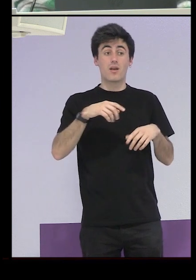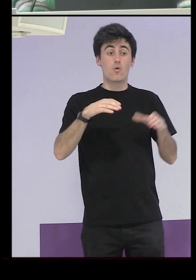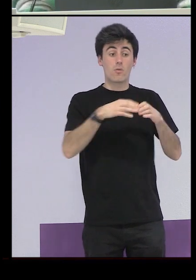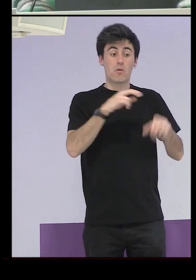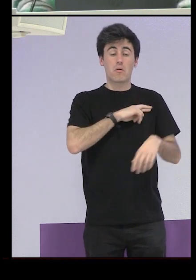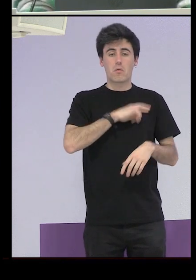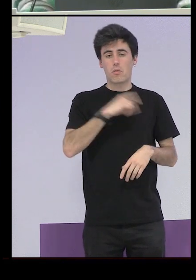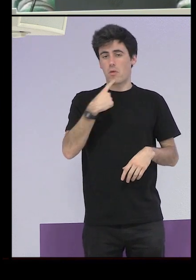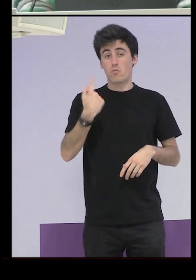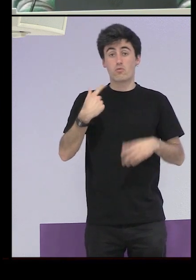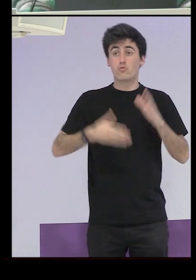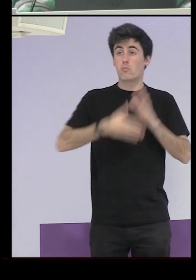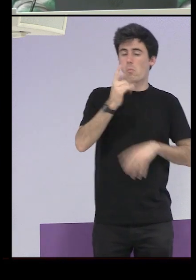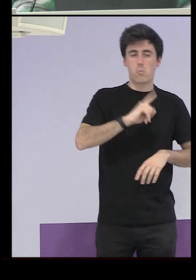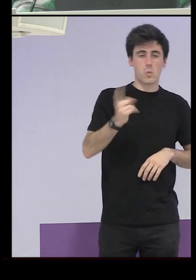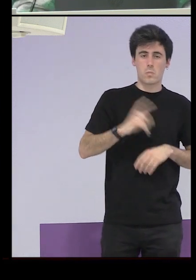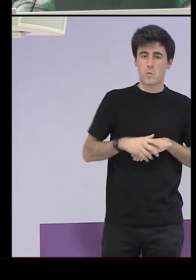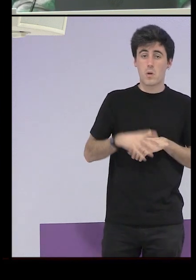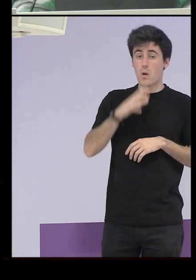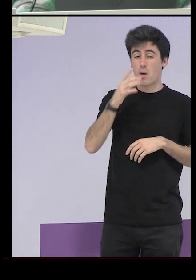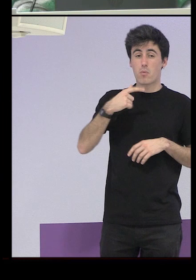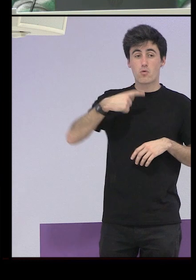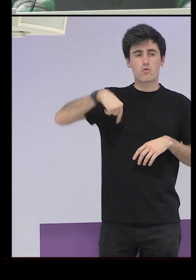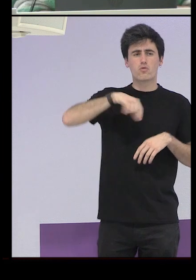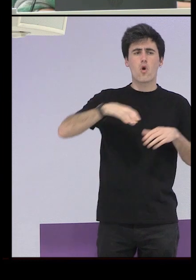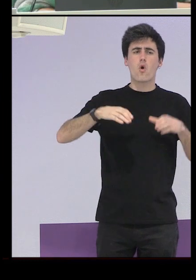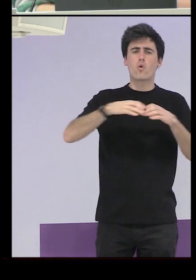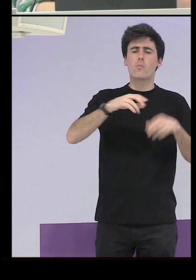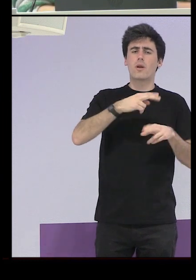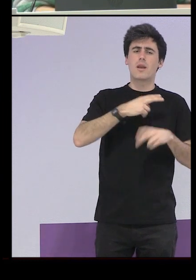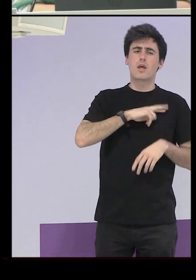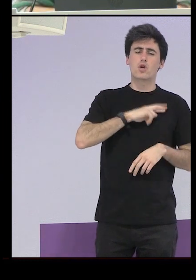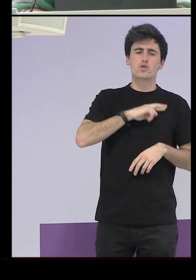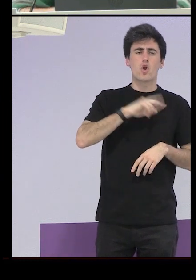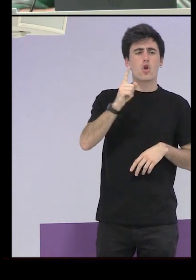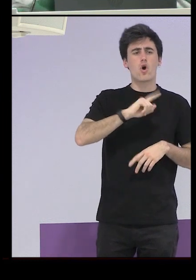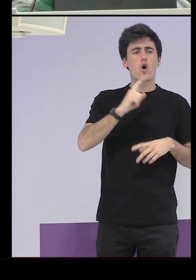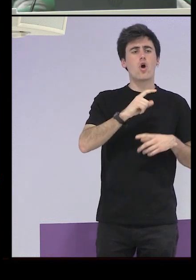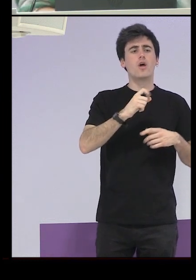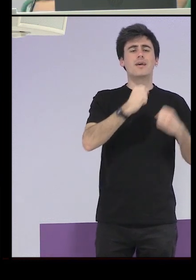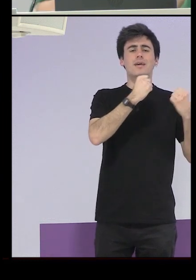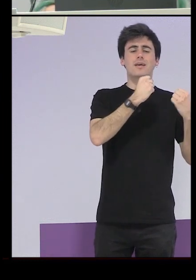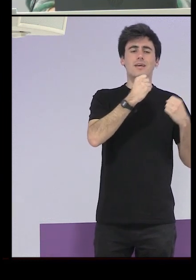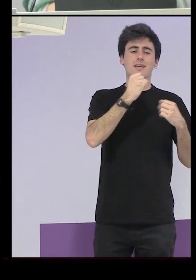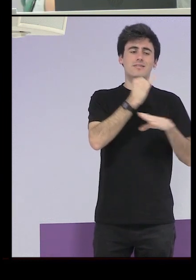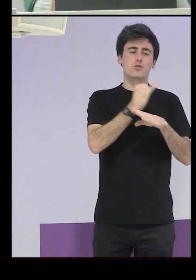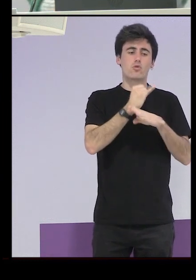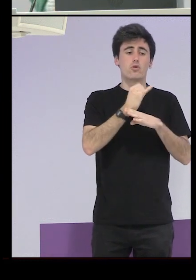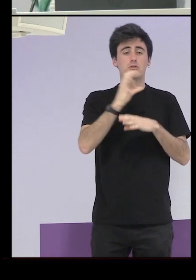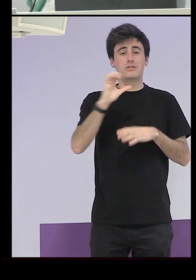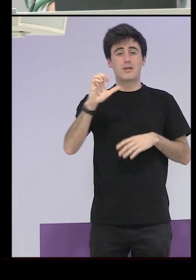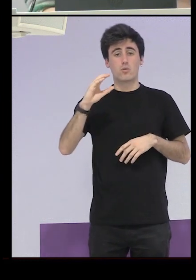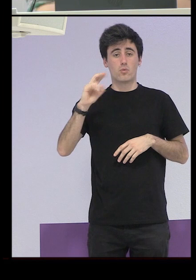dicen nosotras no nos vamos porque no son una orden religiosa son un instituto secular católico que esto